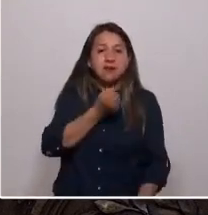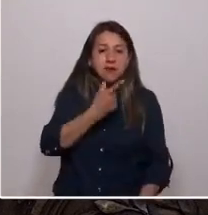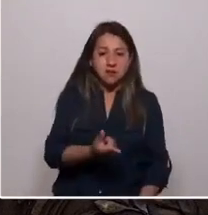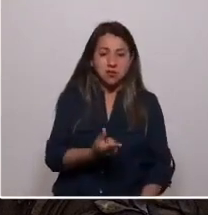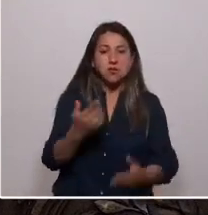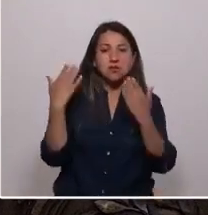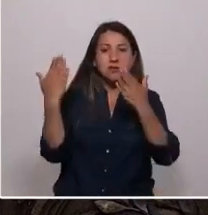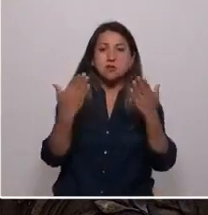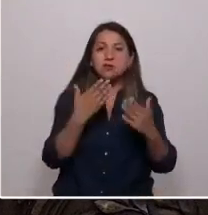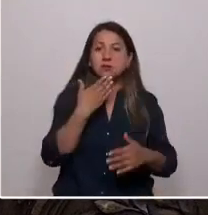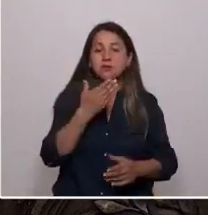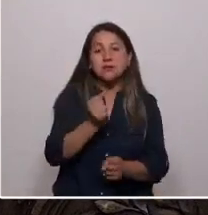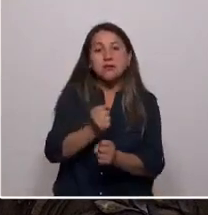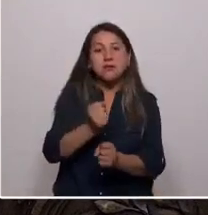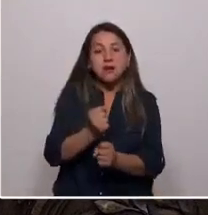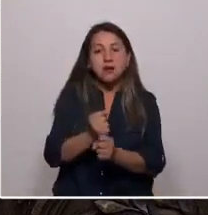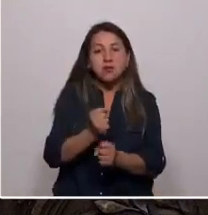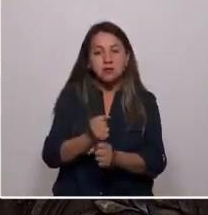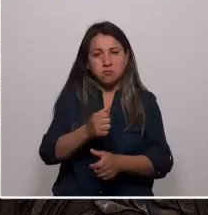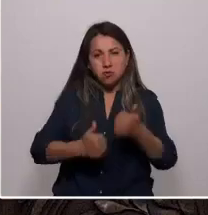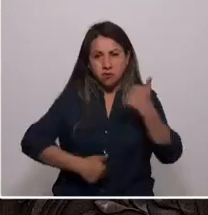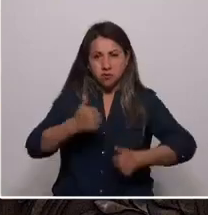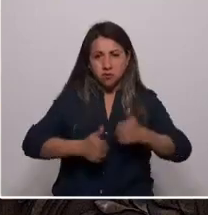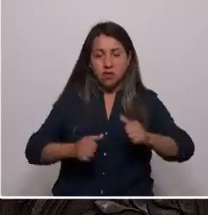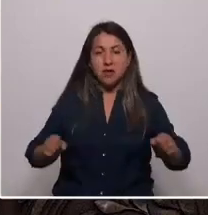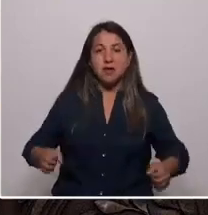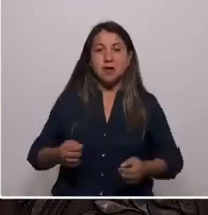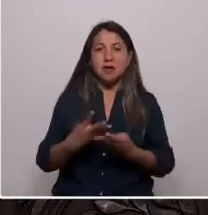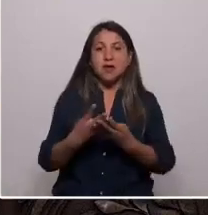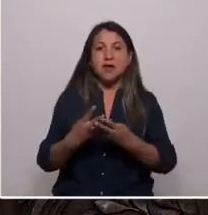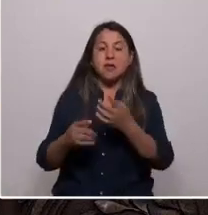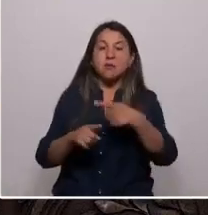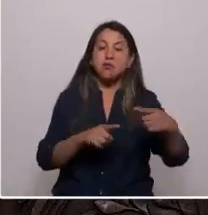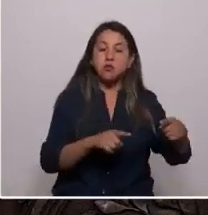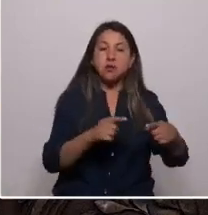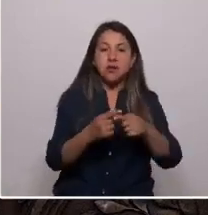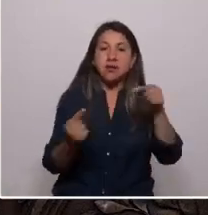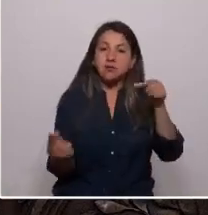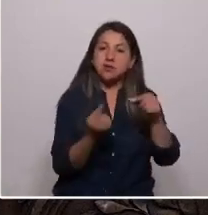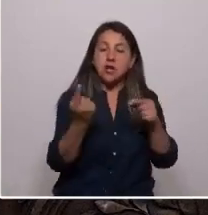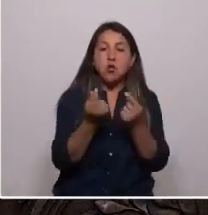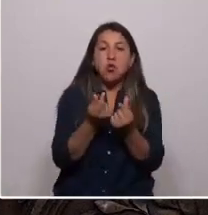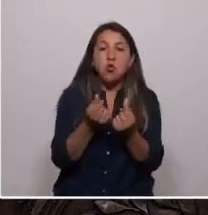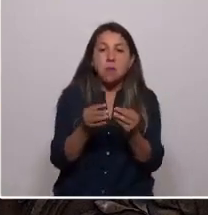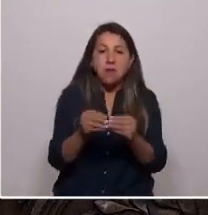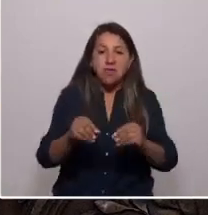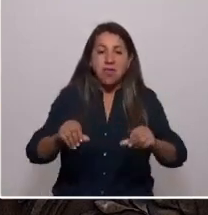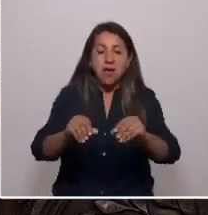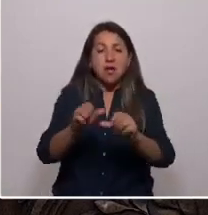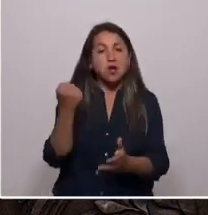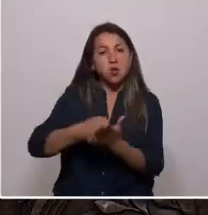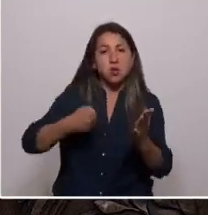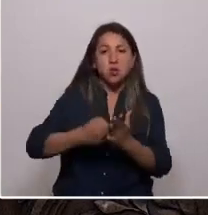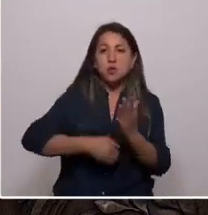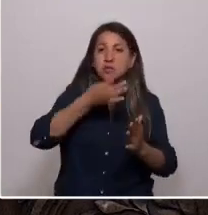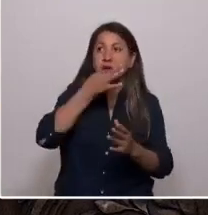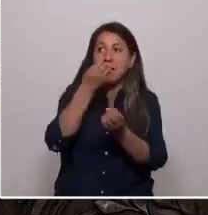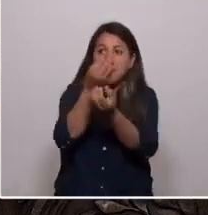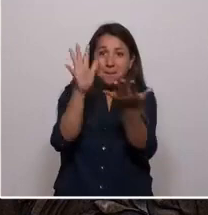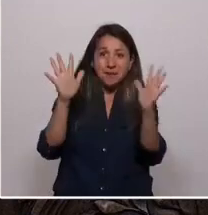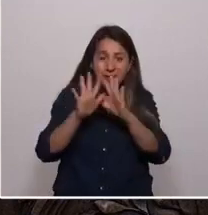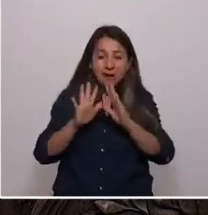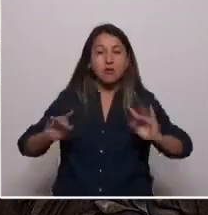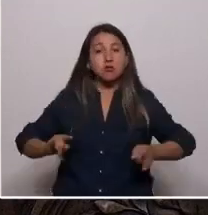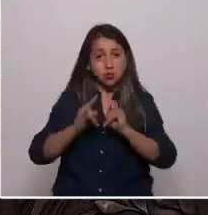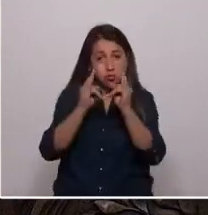Saludo también el trabajo serio y profesional de la Red Plurinacional de Humedales a las experiencias de luchadores ambientales que hace décadas han construido un